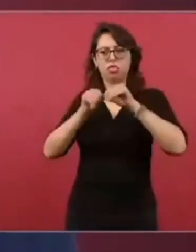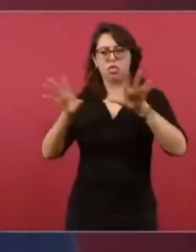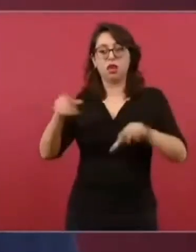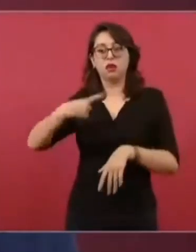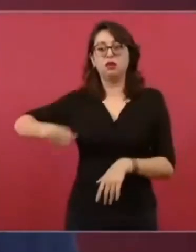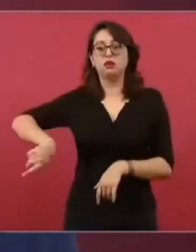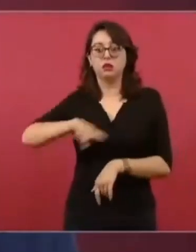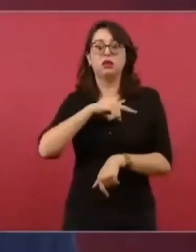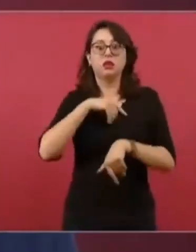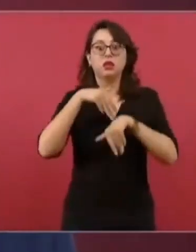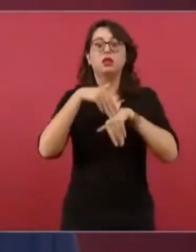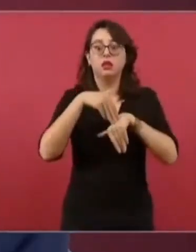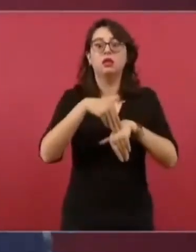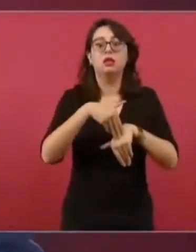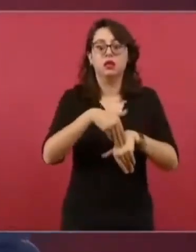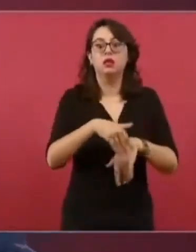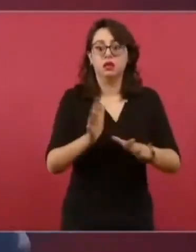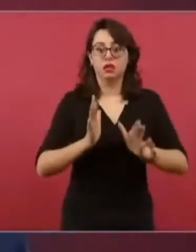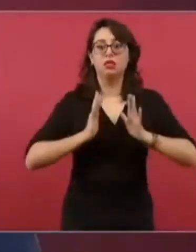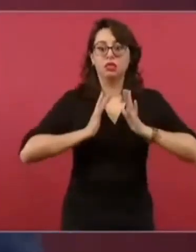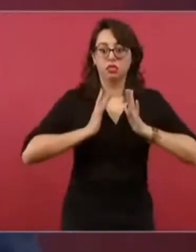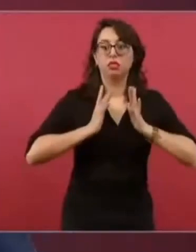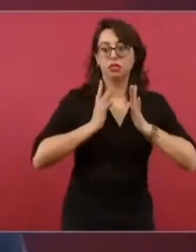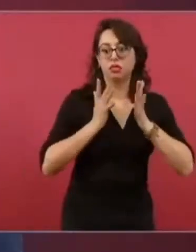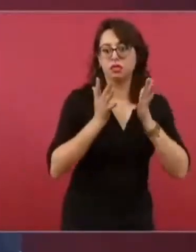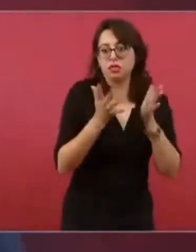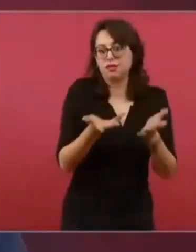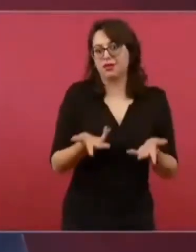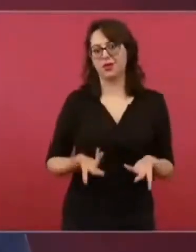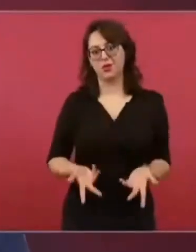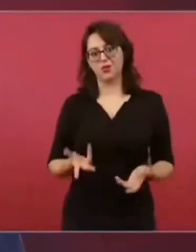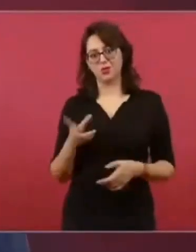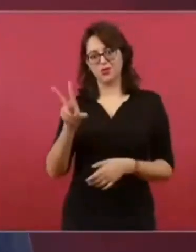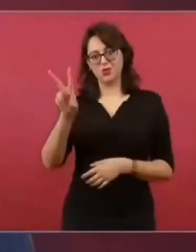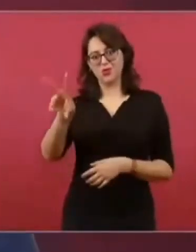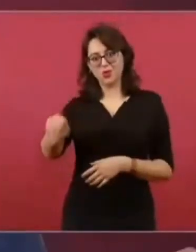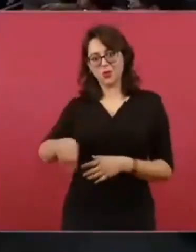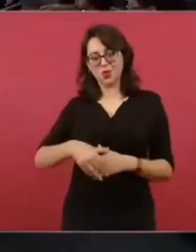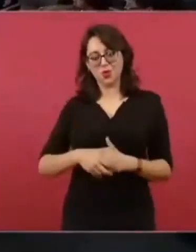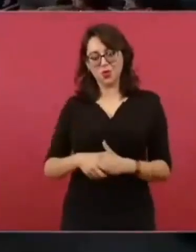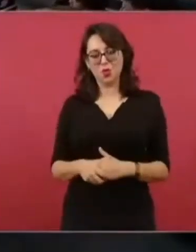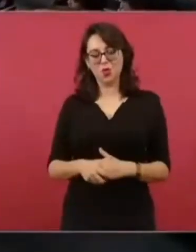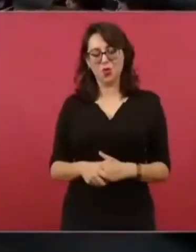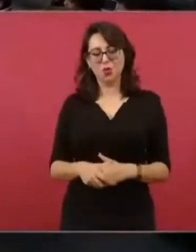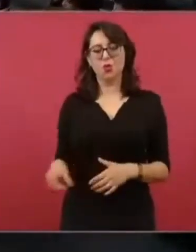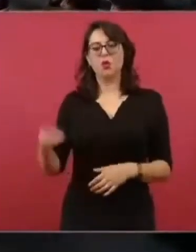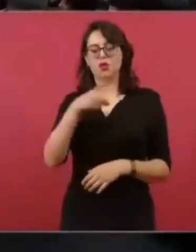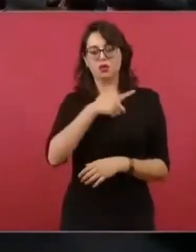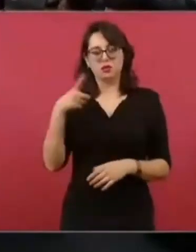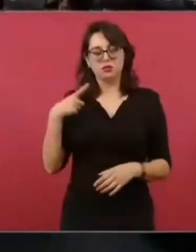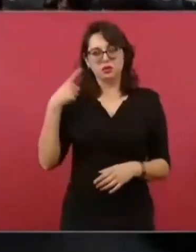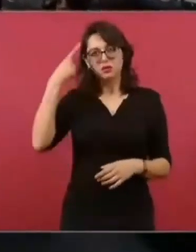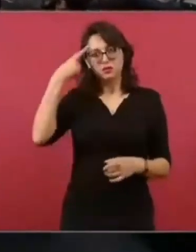Porque la verdad, aturden